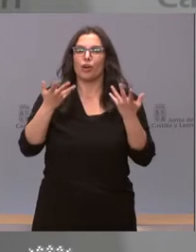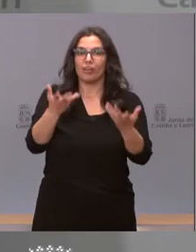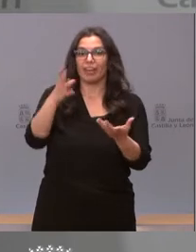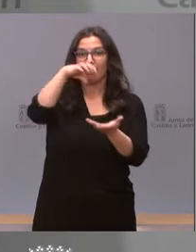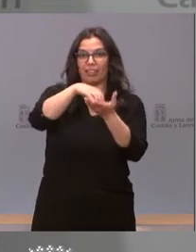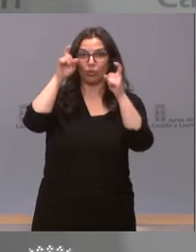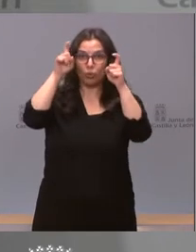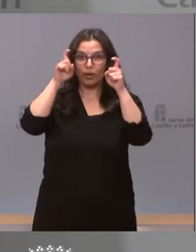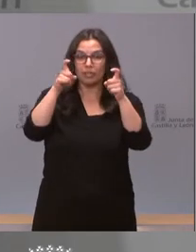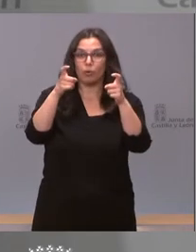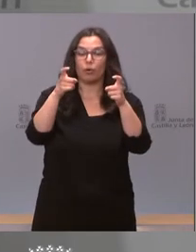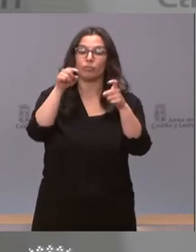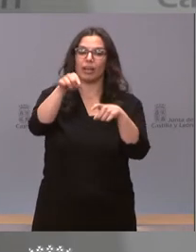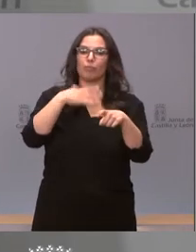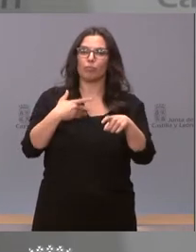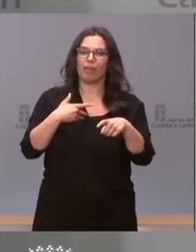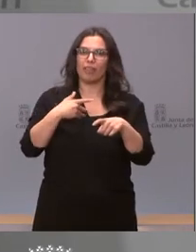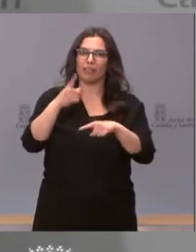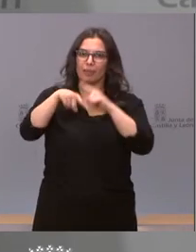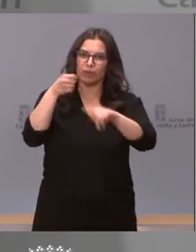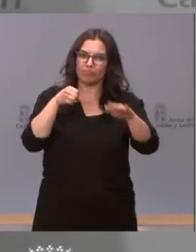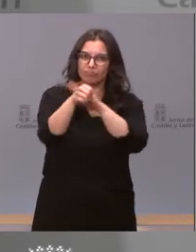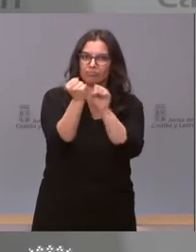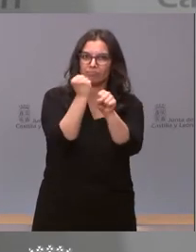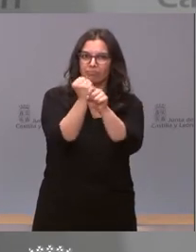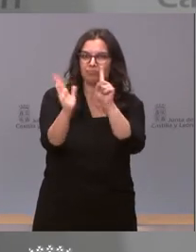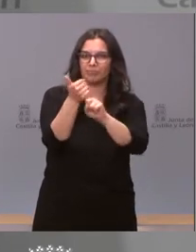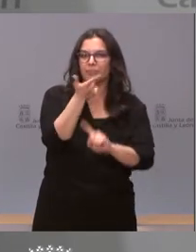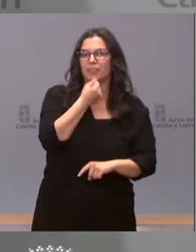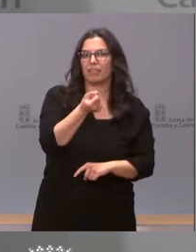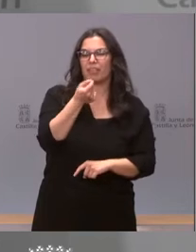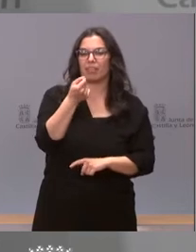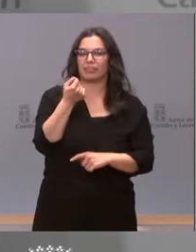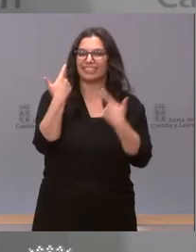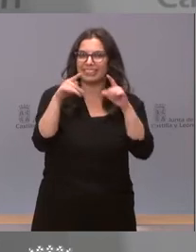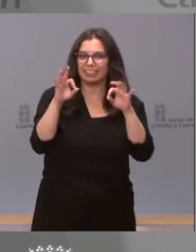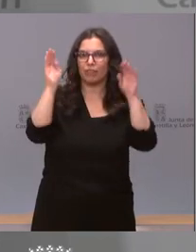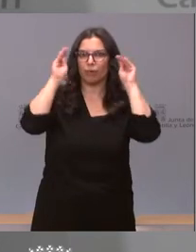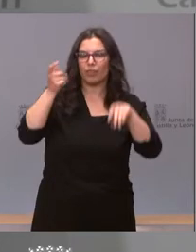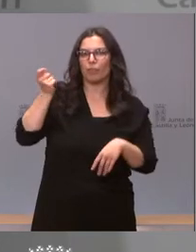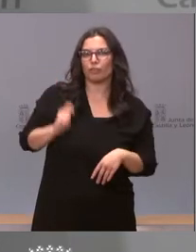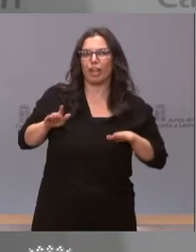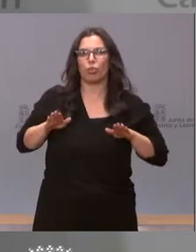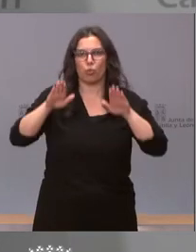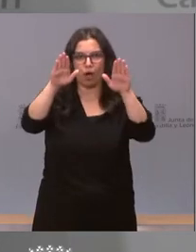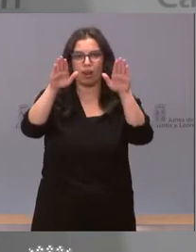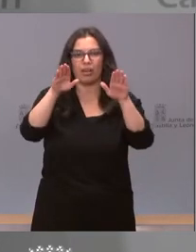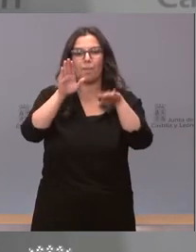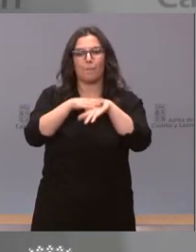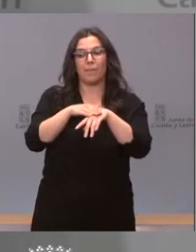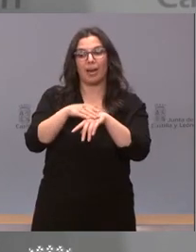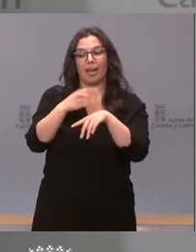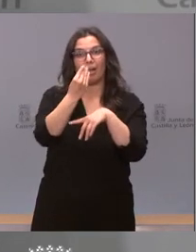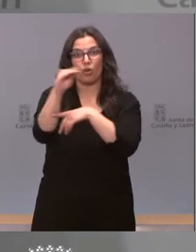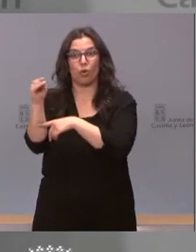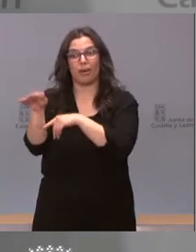educativos del alumnado, especialmente desde la modalidad de formación profesional dual. Se trata de hacerla más atractiva y más